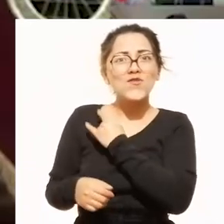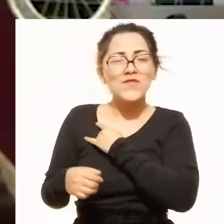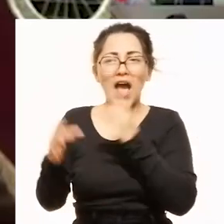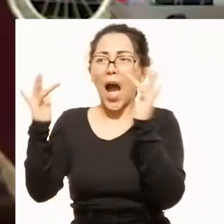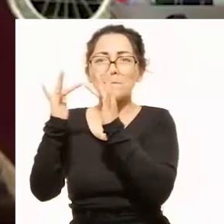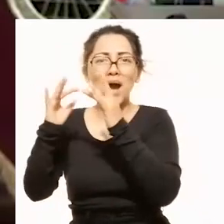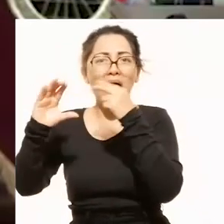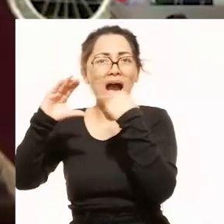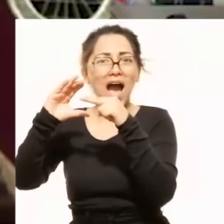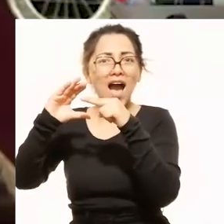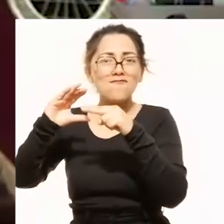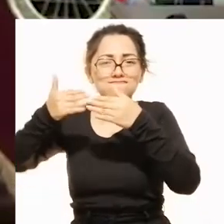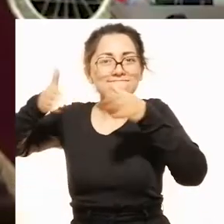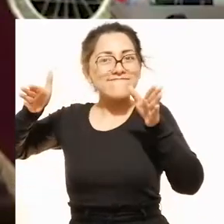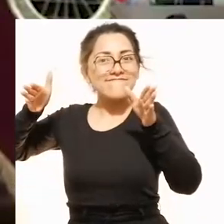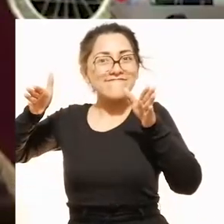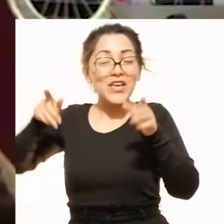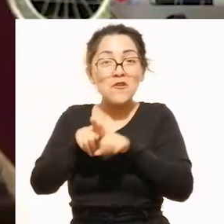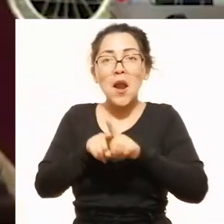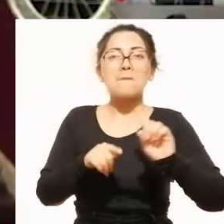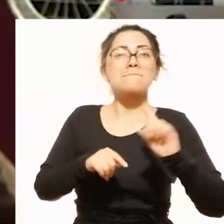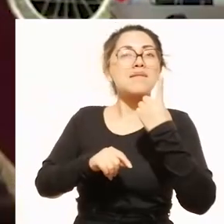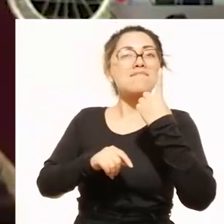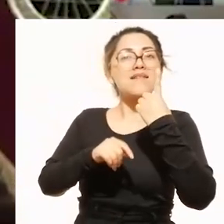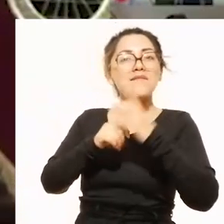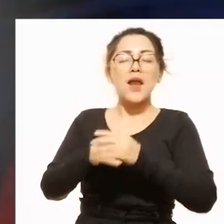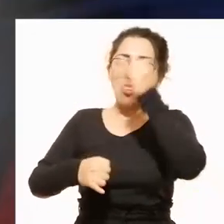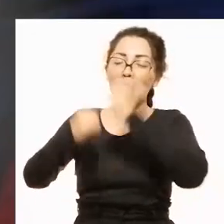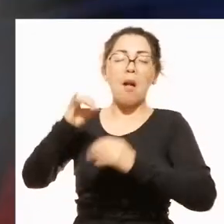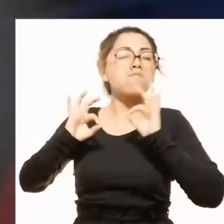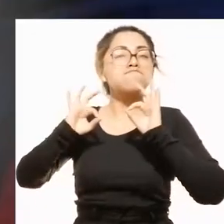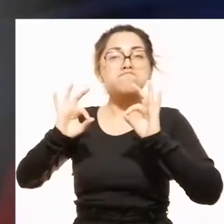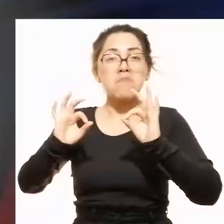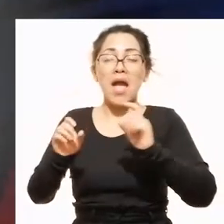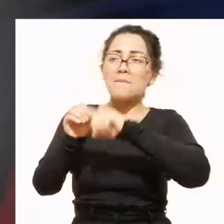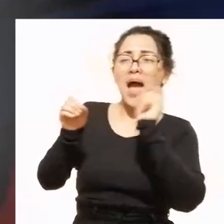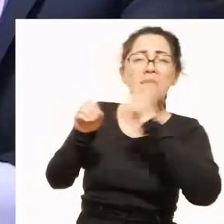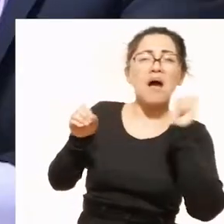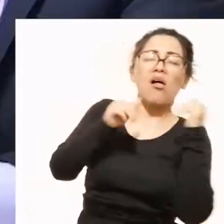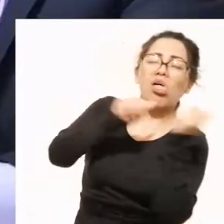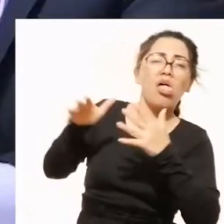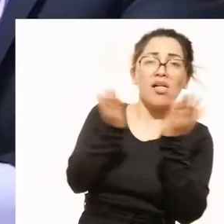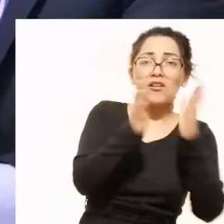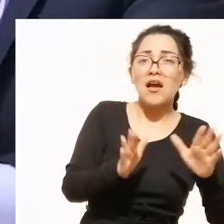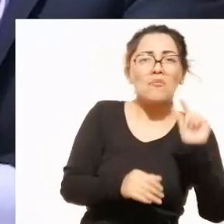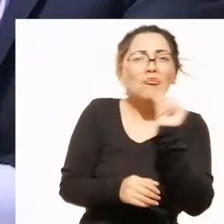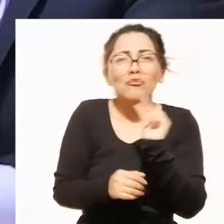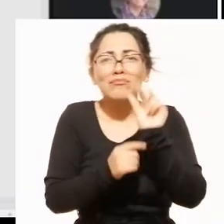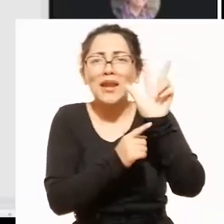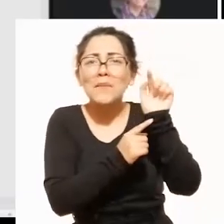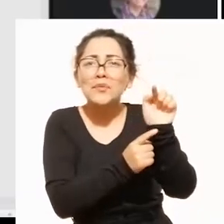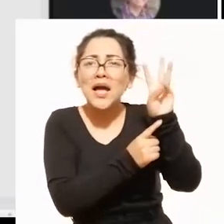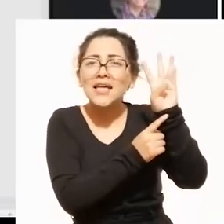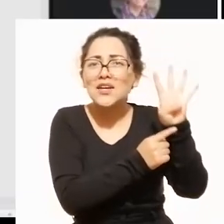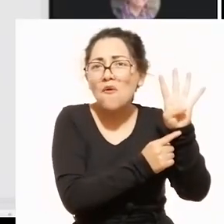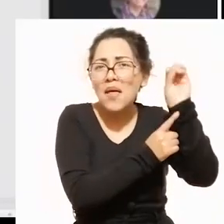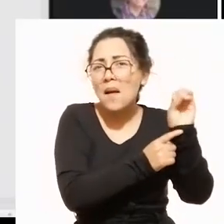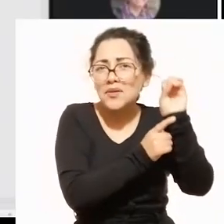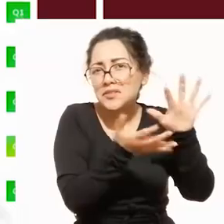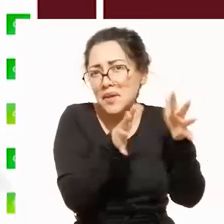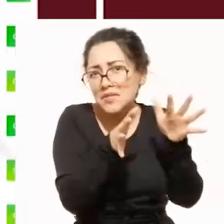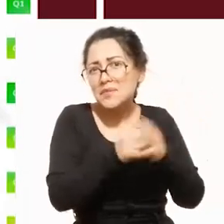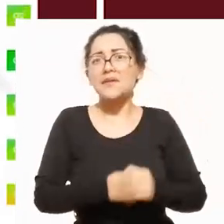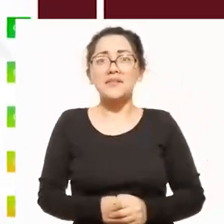año académico virtual y la primera en haberlo concluido con el más bajo índice de deserción, 3.64% en